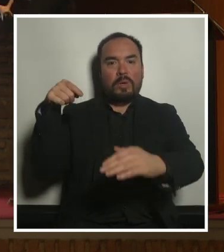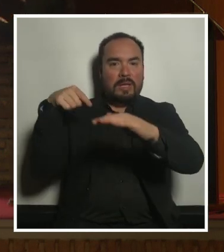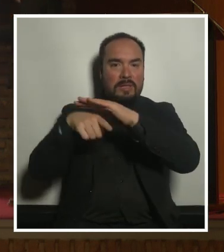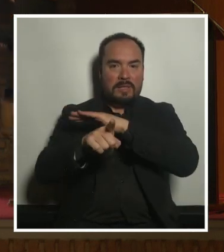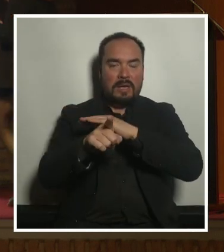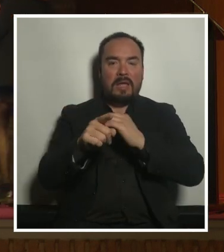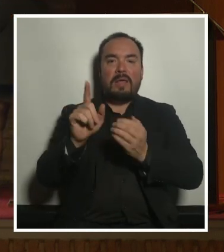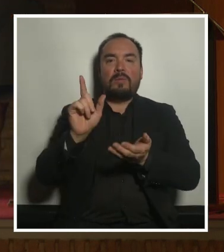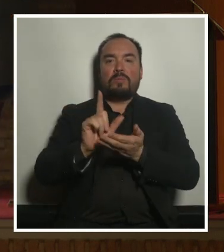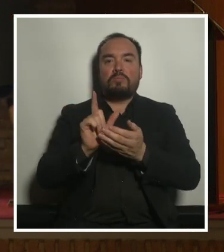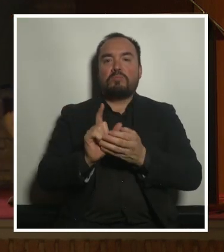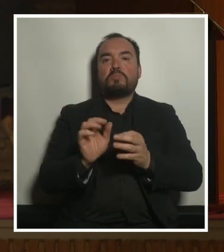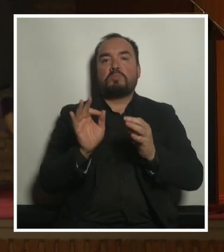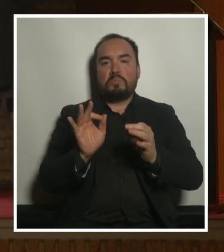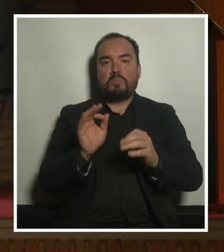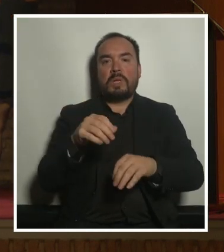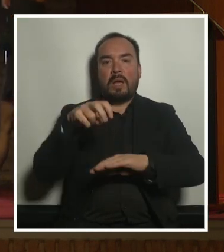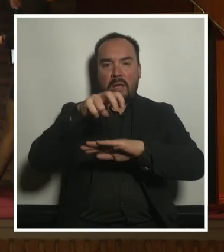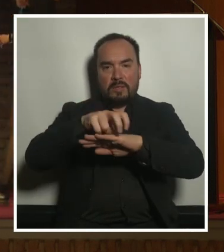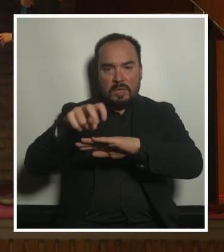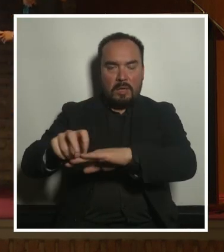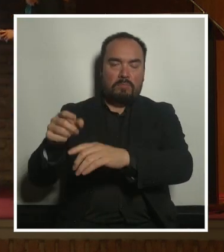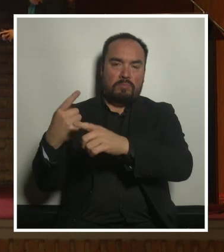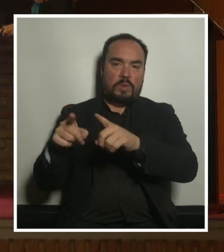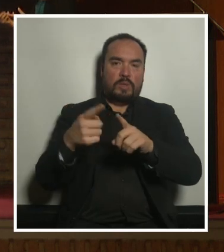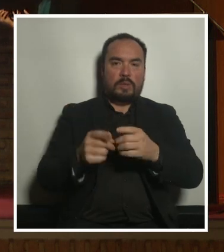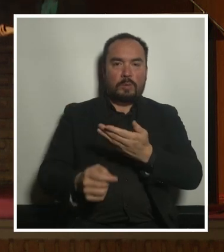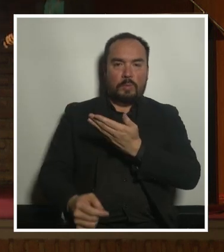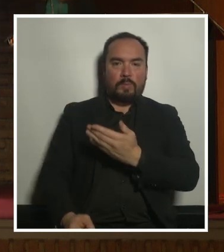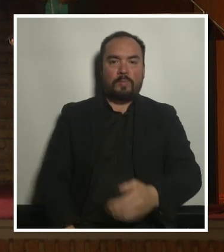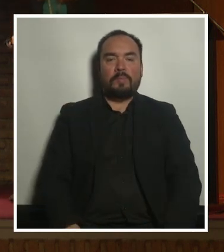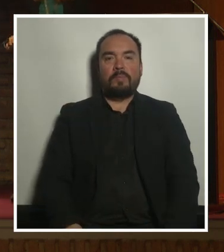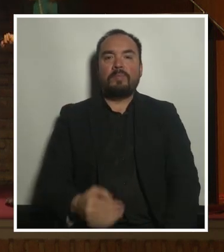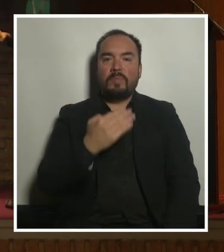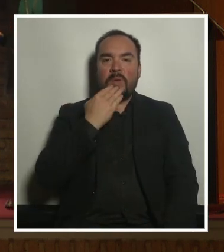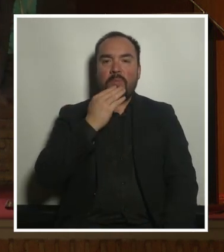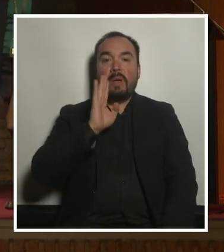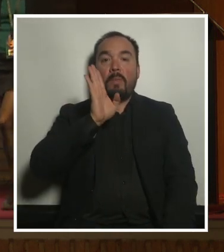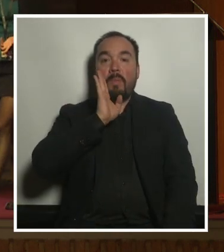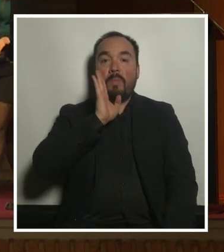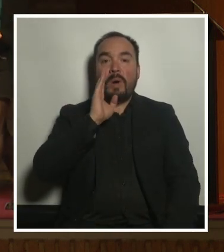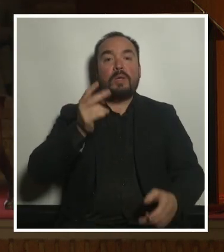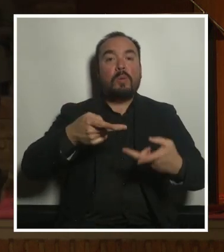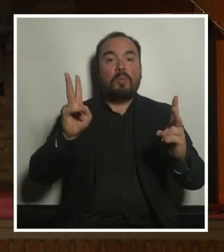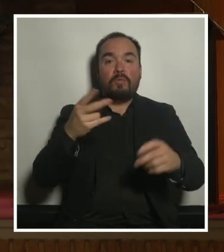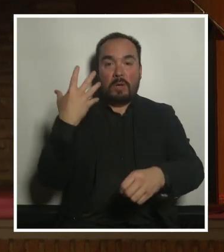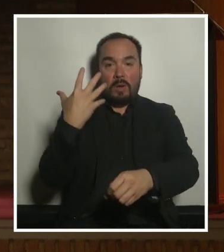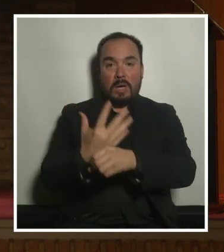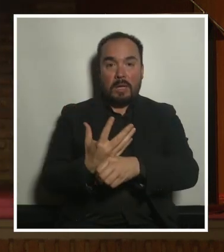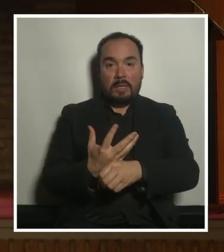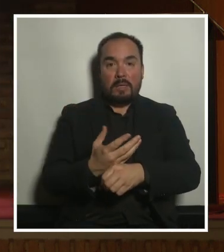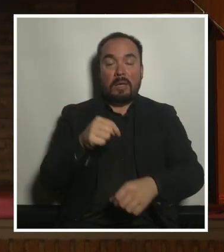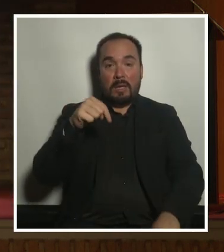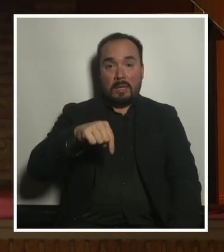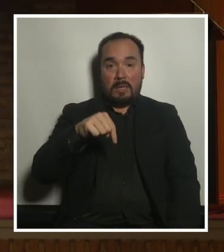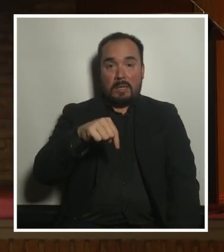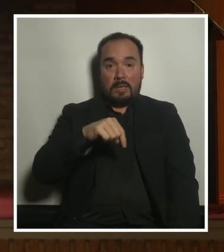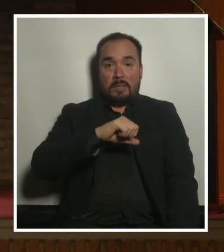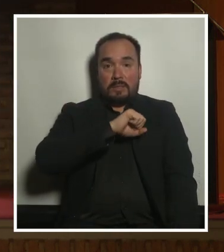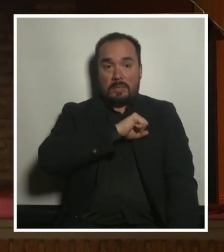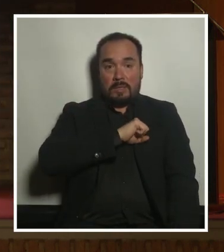amigable con bancos etcétera si hay baños públicos en nuestras ciudades en Santiago hay bancos